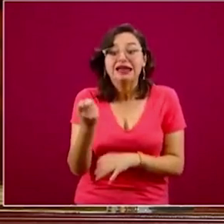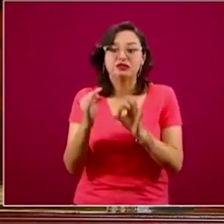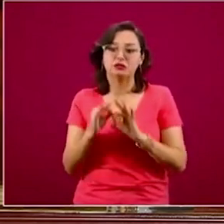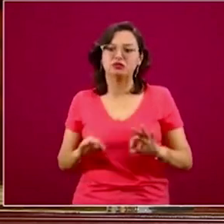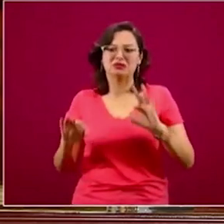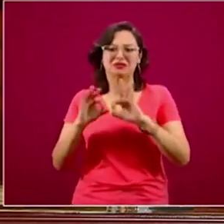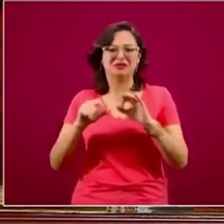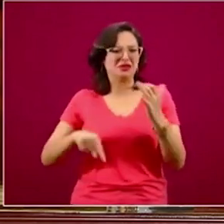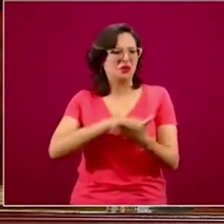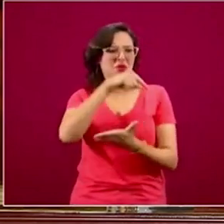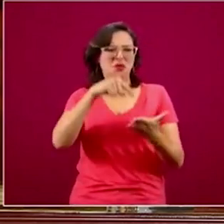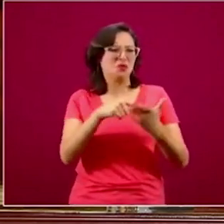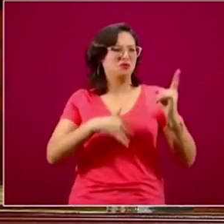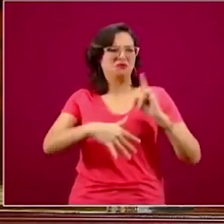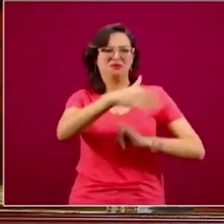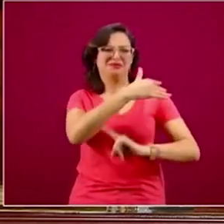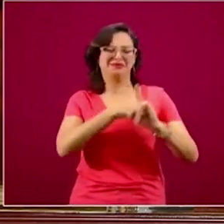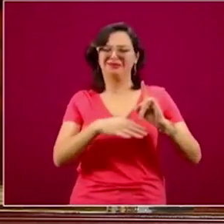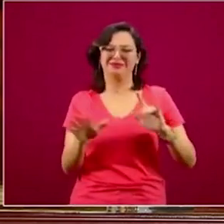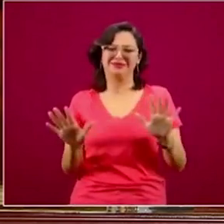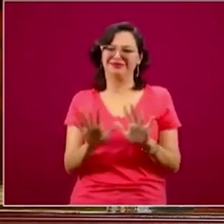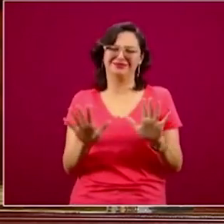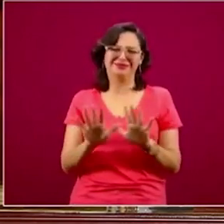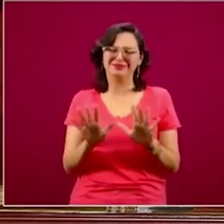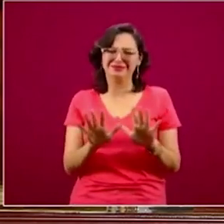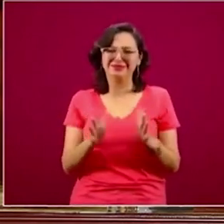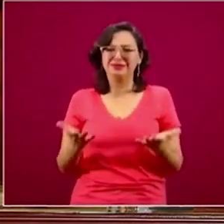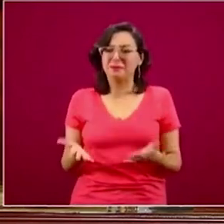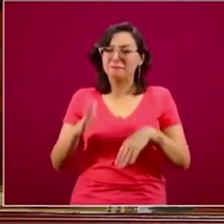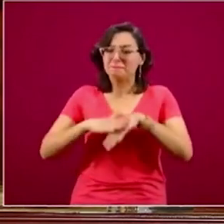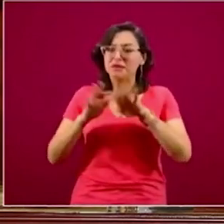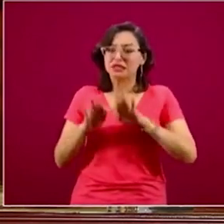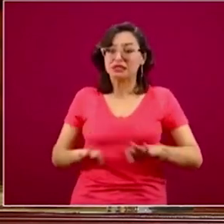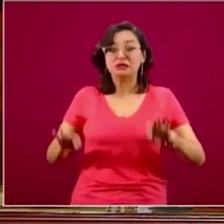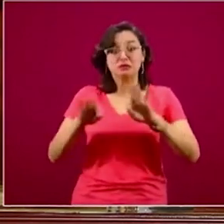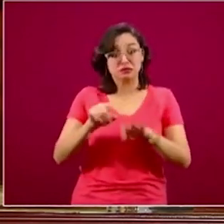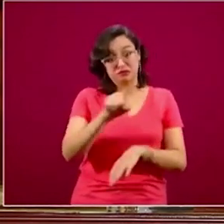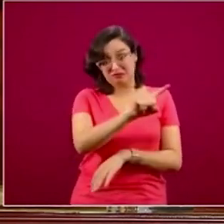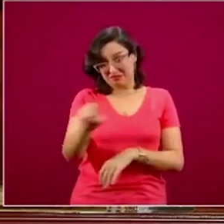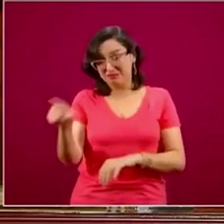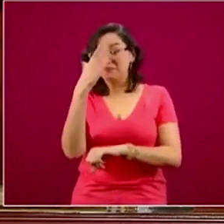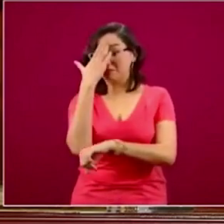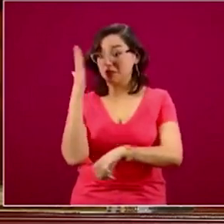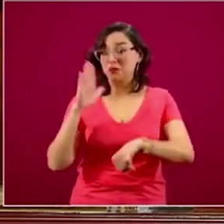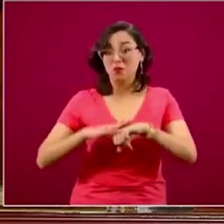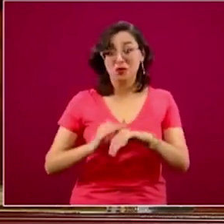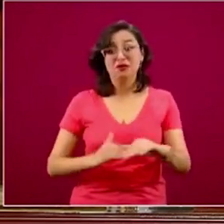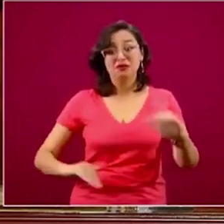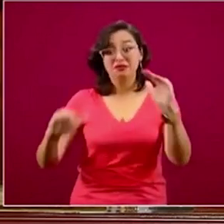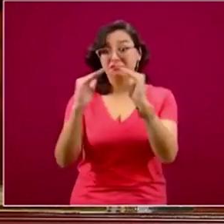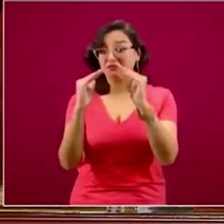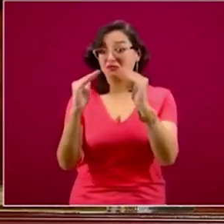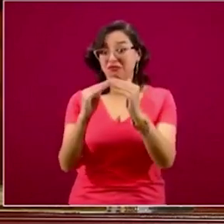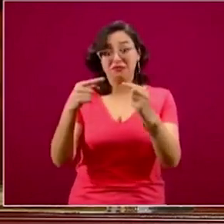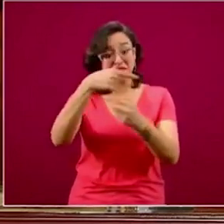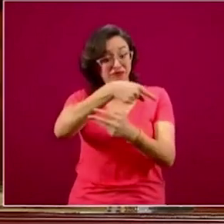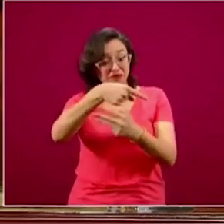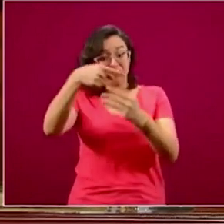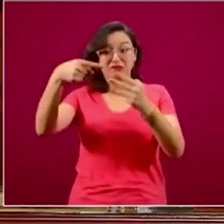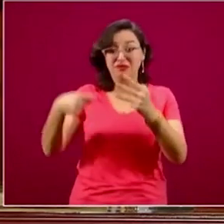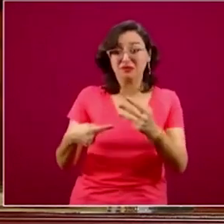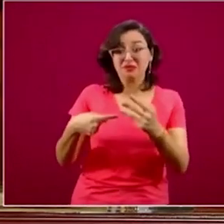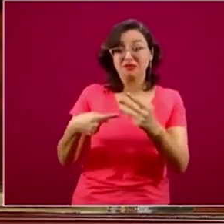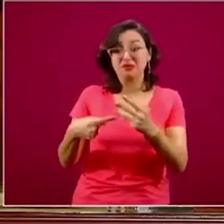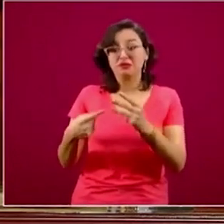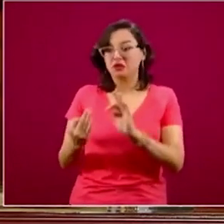los detalles más importantes que debemos de llevarle a todos en casa. Esas, al final de cuentas,